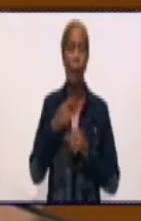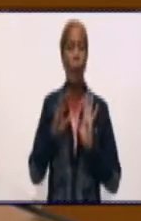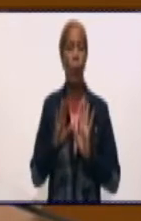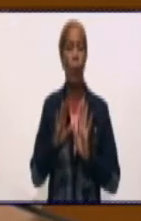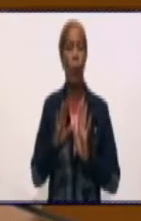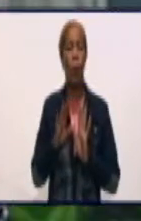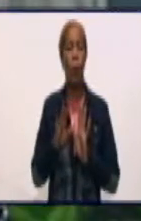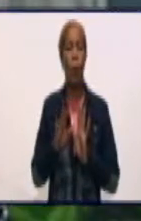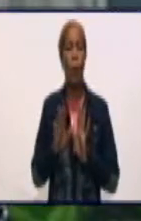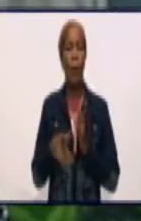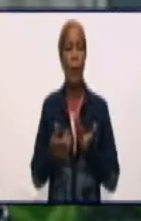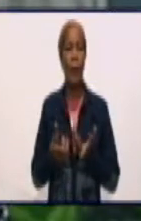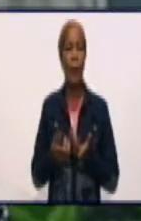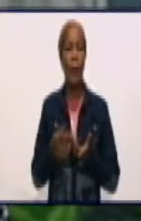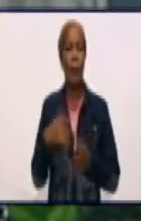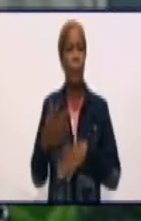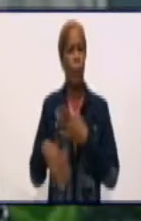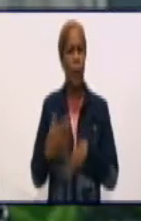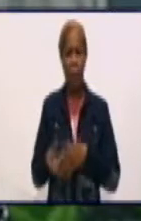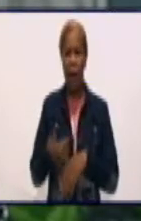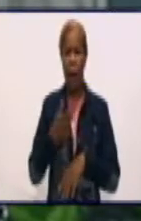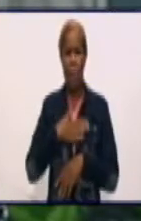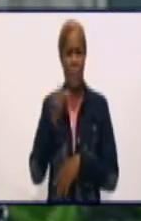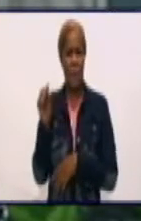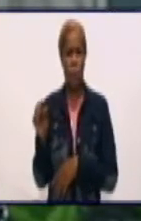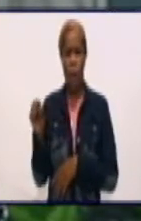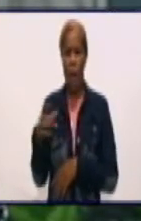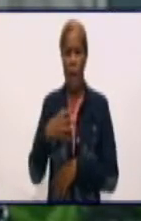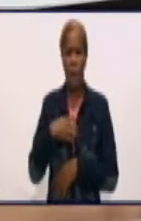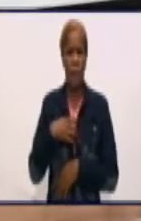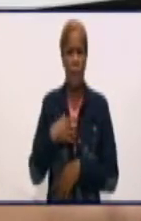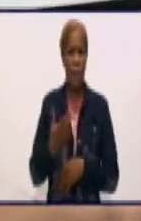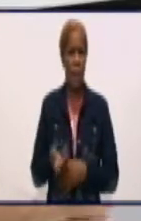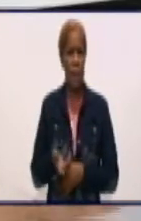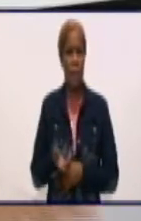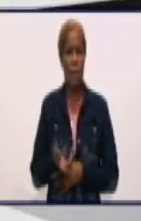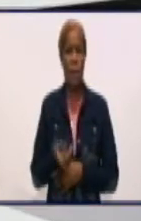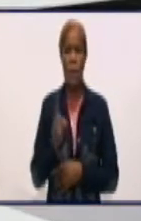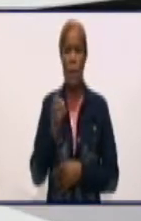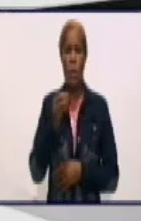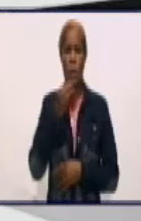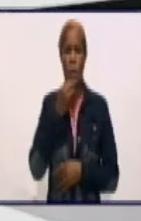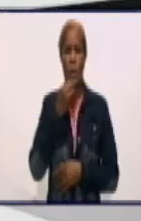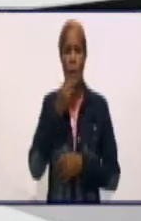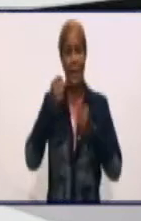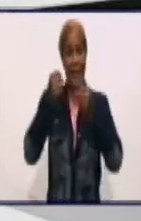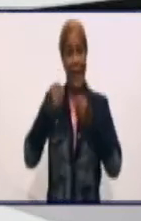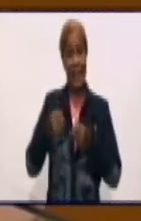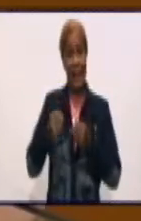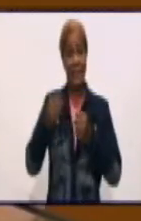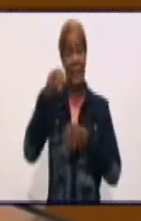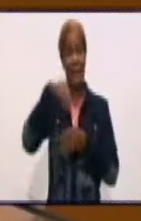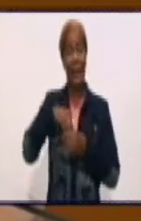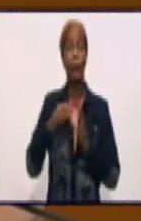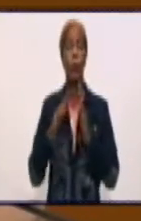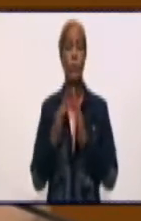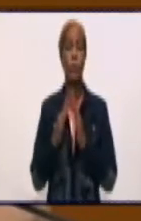personales como familiares o sociales, no pueden permanecer en su vivienda y están en el centro de aislamiento.